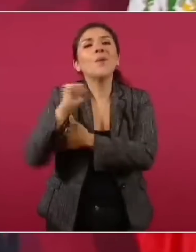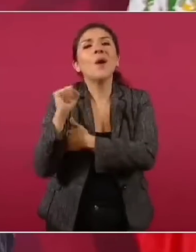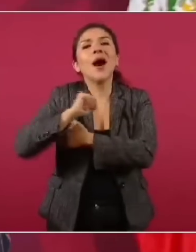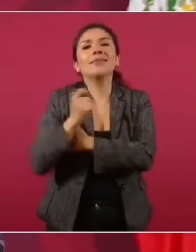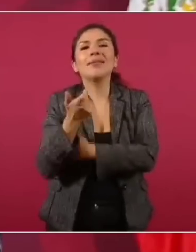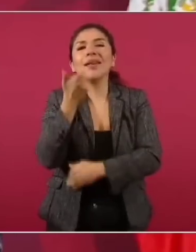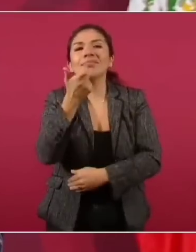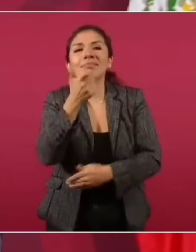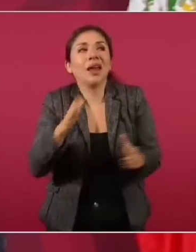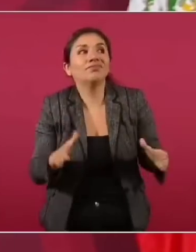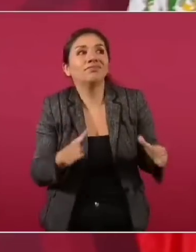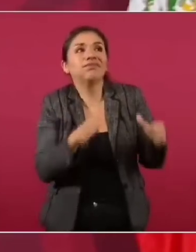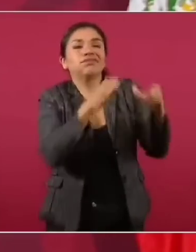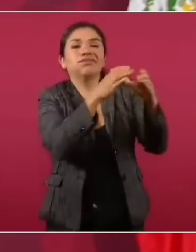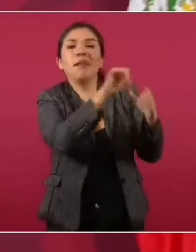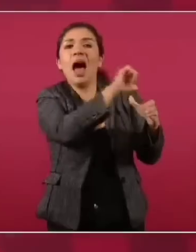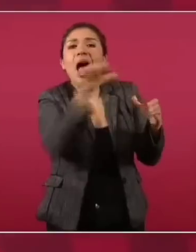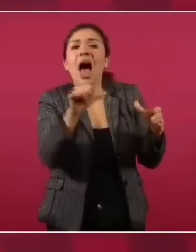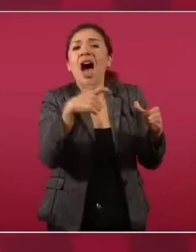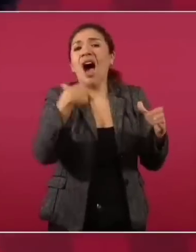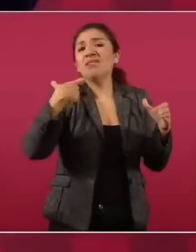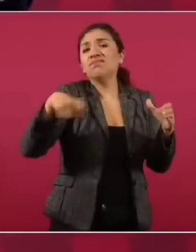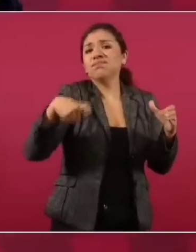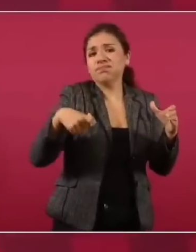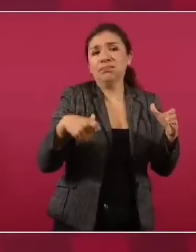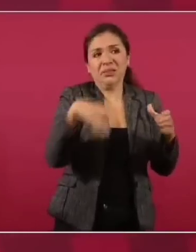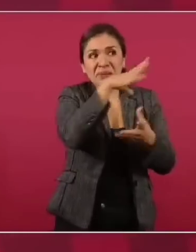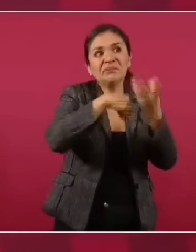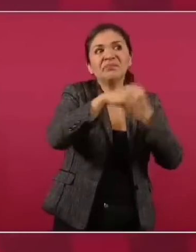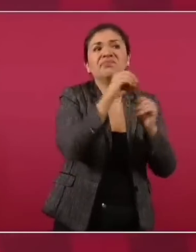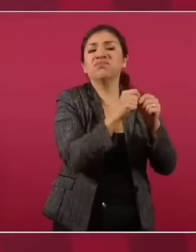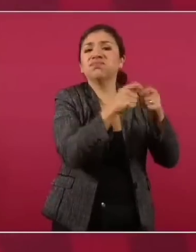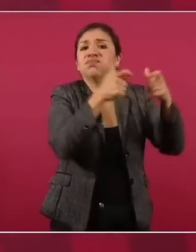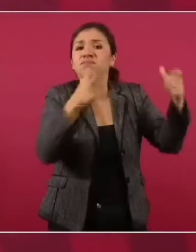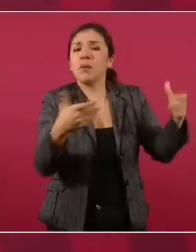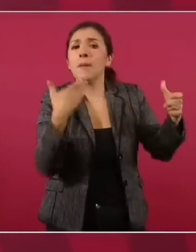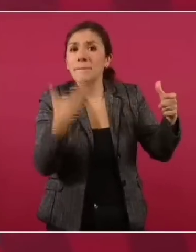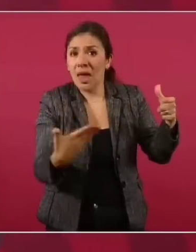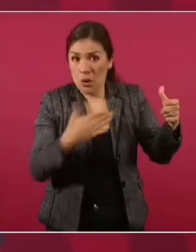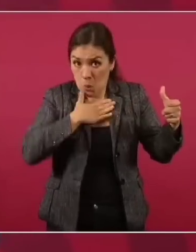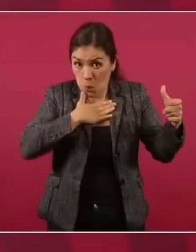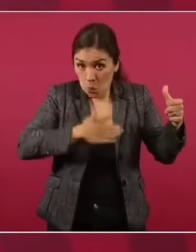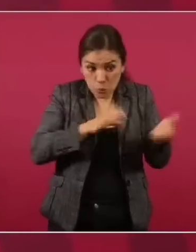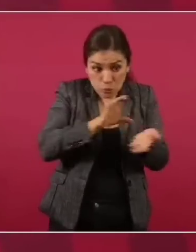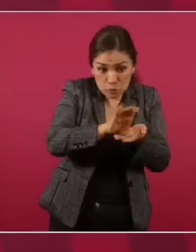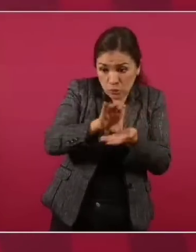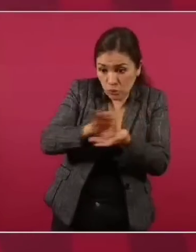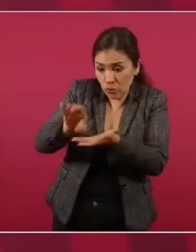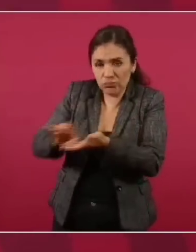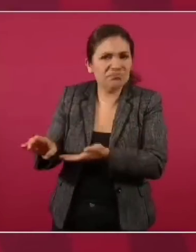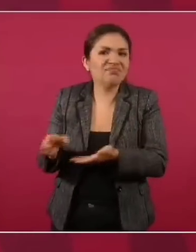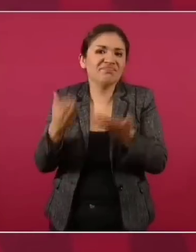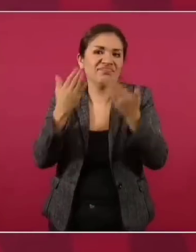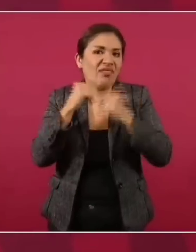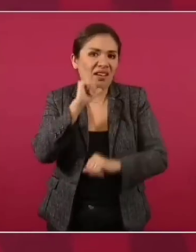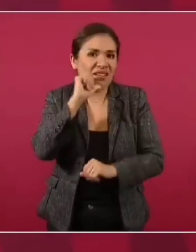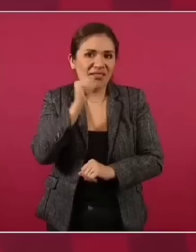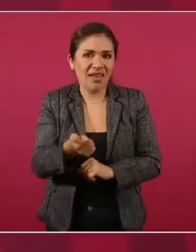en pocas manos o no se distribuía con justicia.